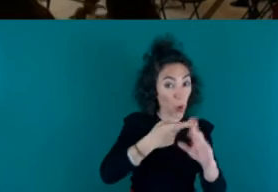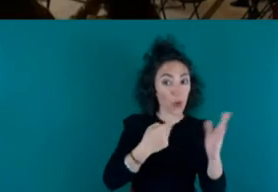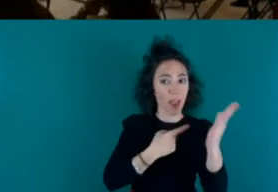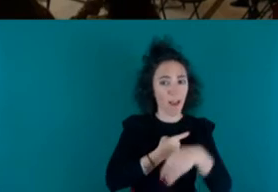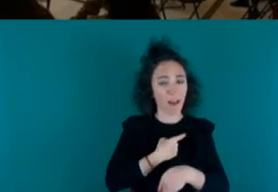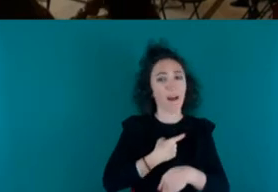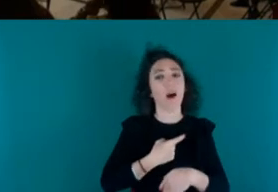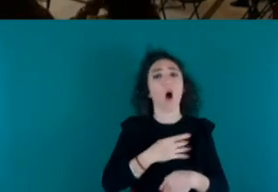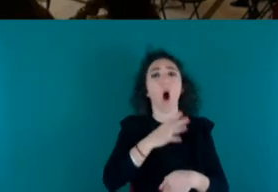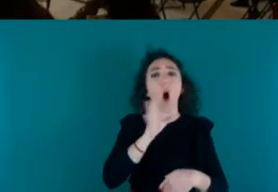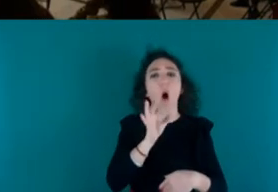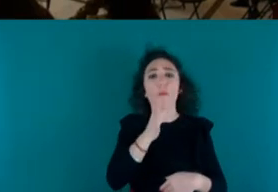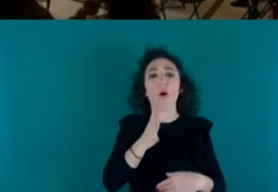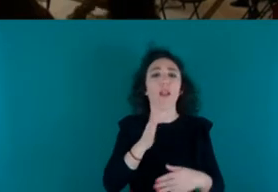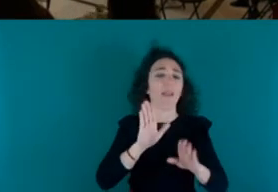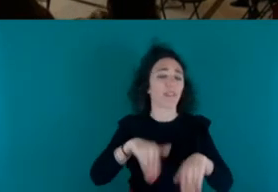beneficia a alguien